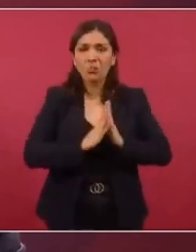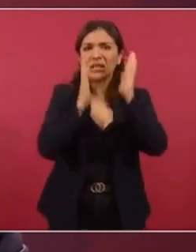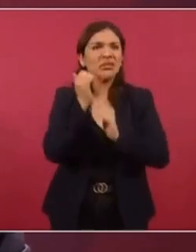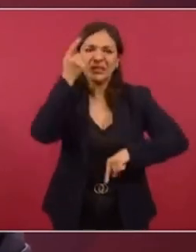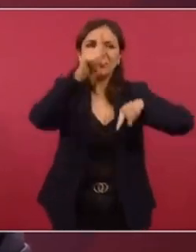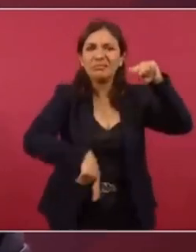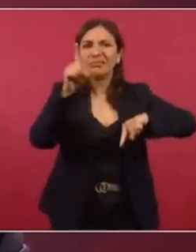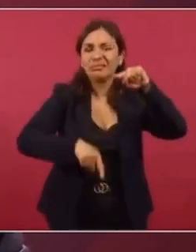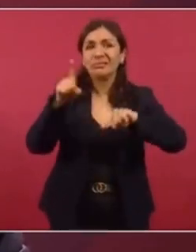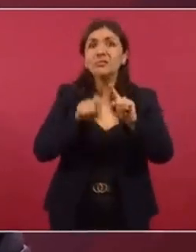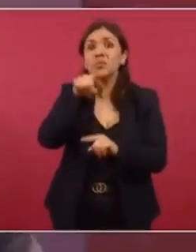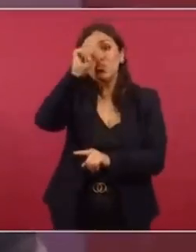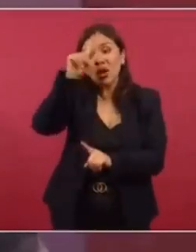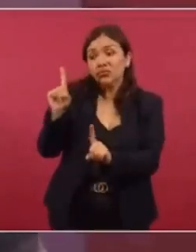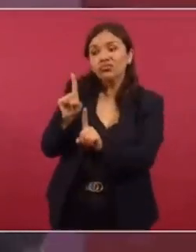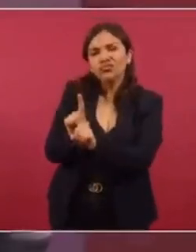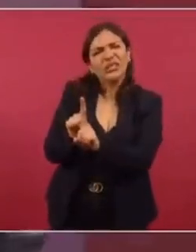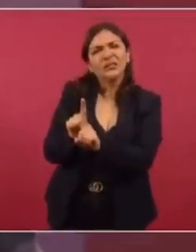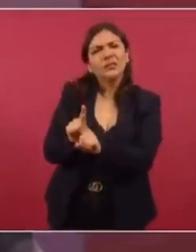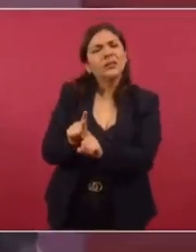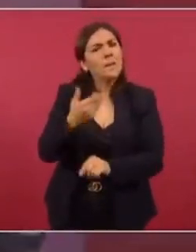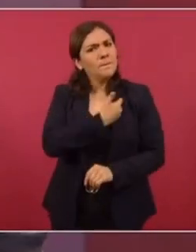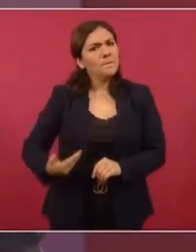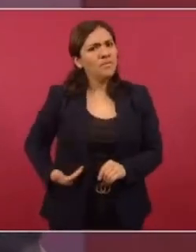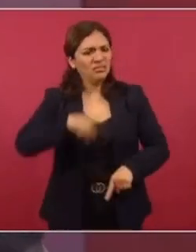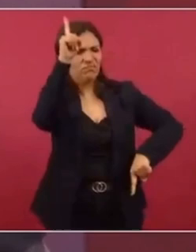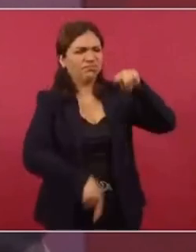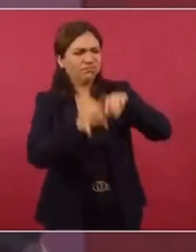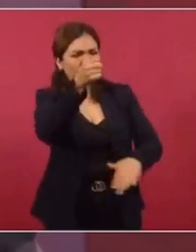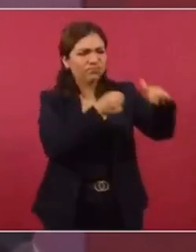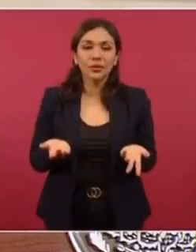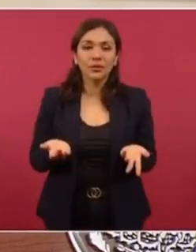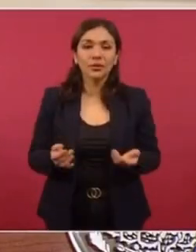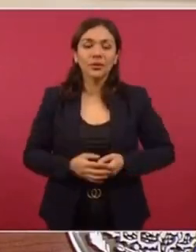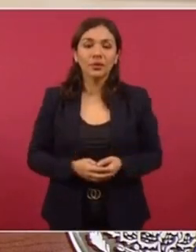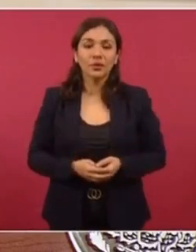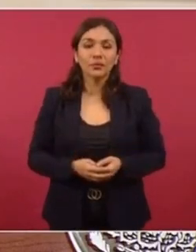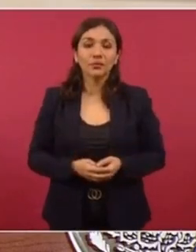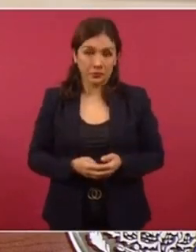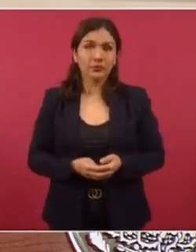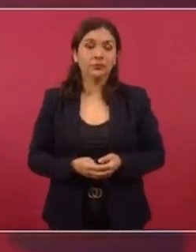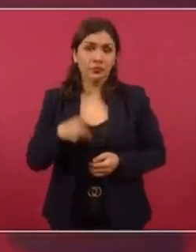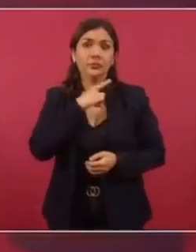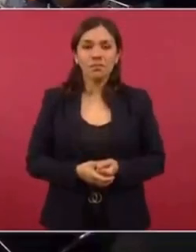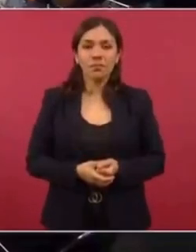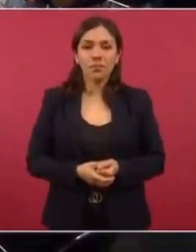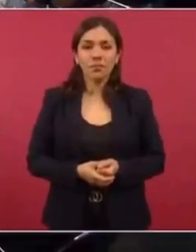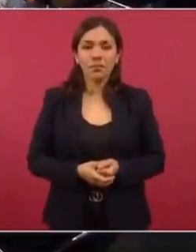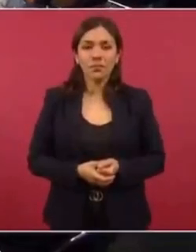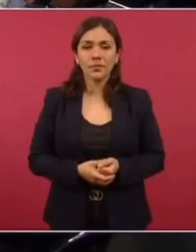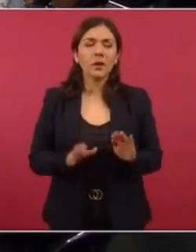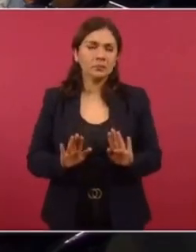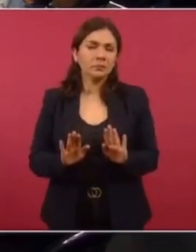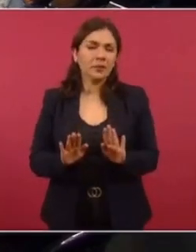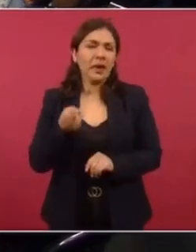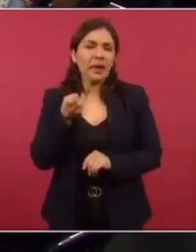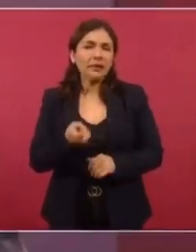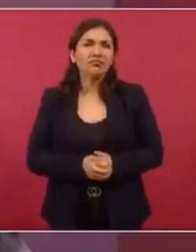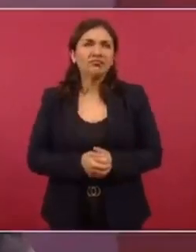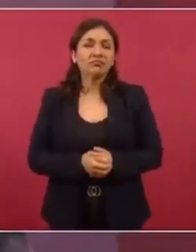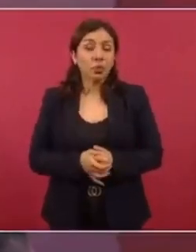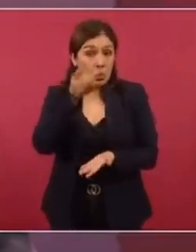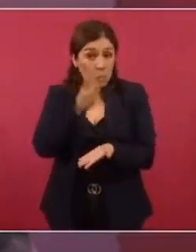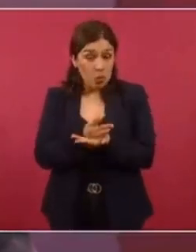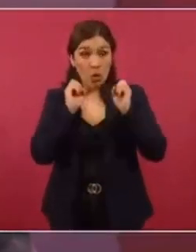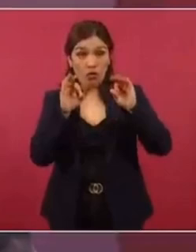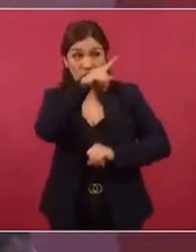en ese país. Destituyendo injustamente al presidente y encarcelándolo. Y que le hagan caso al presidente Biden. Pero esto no es nada más